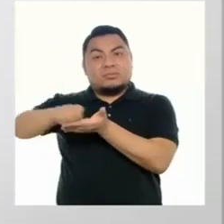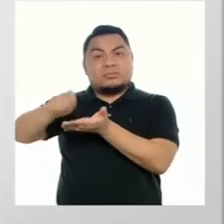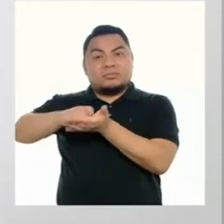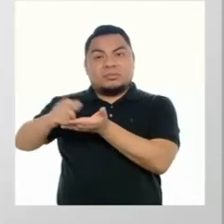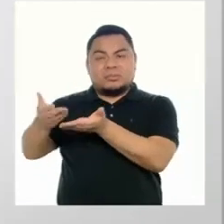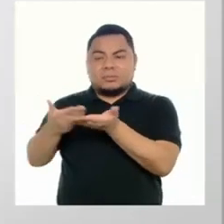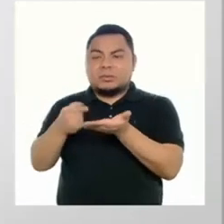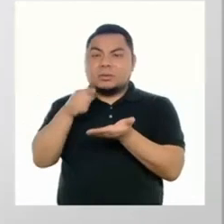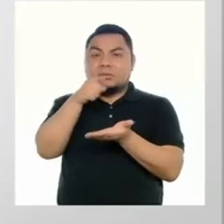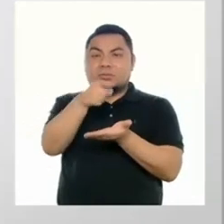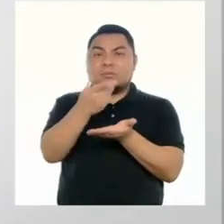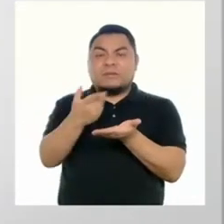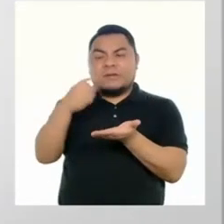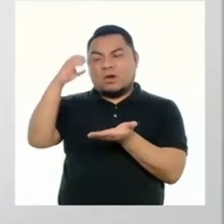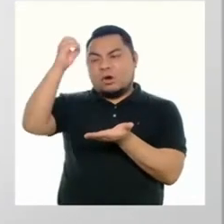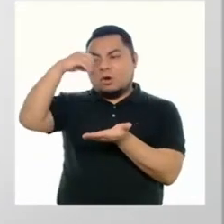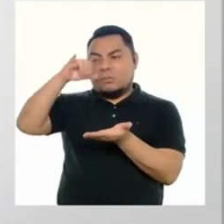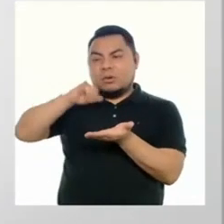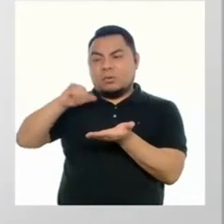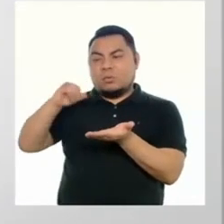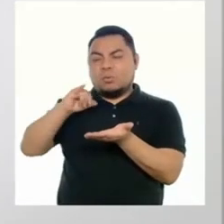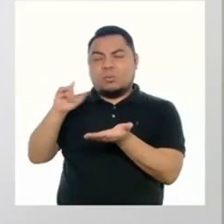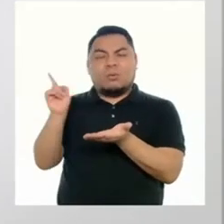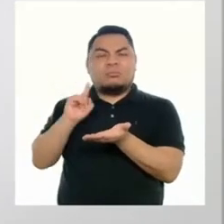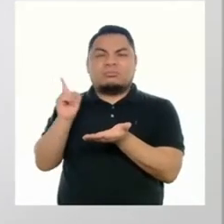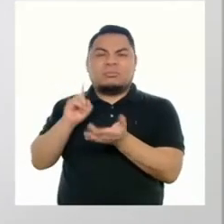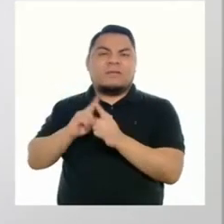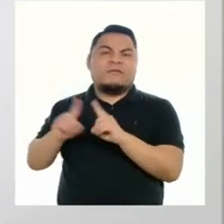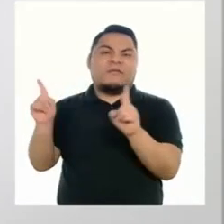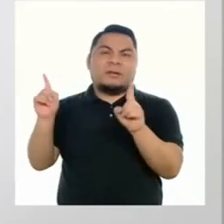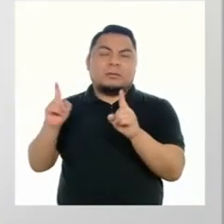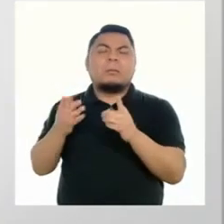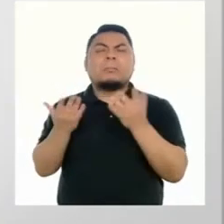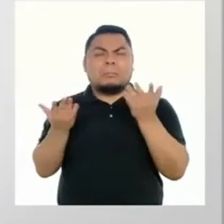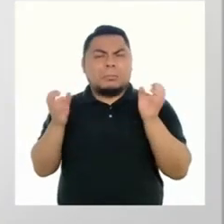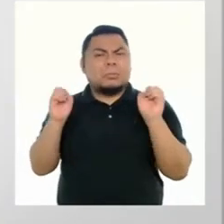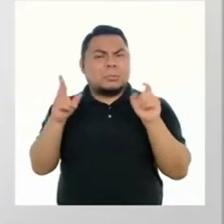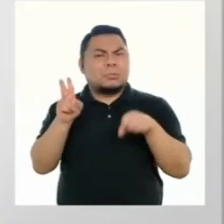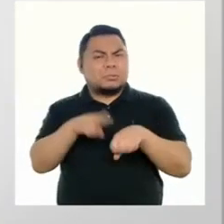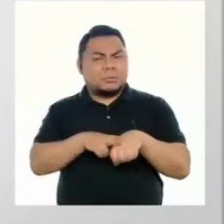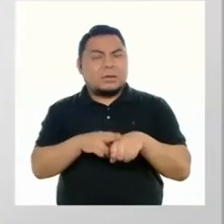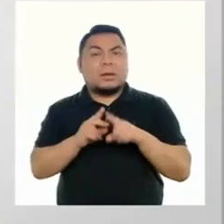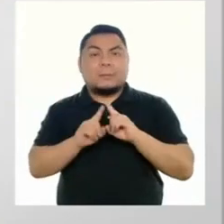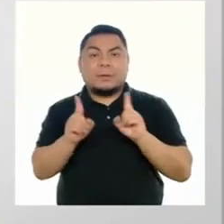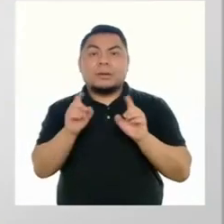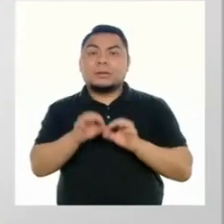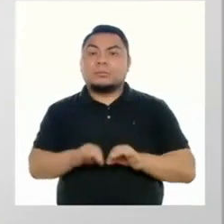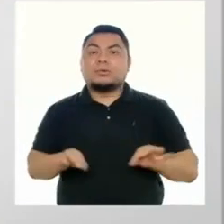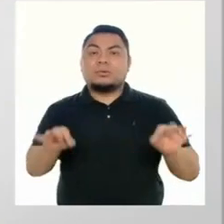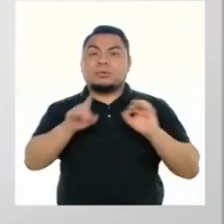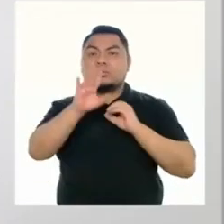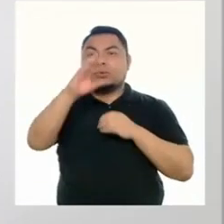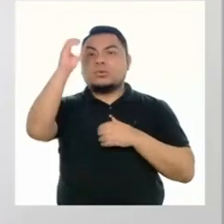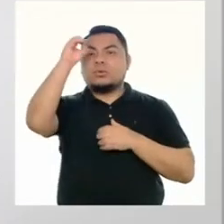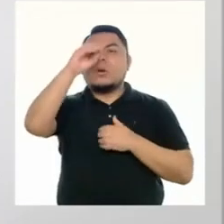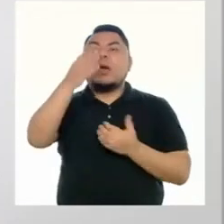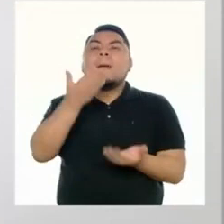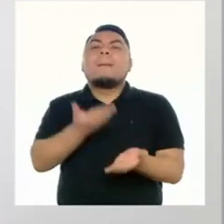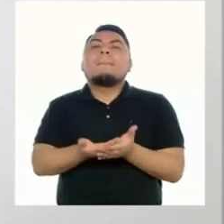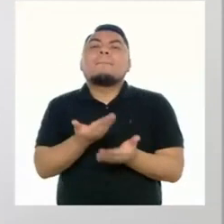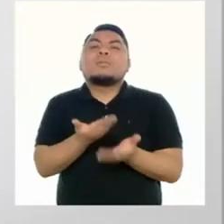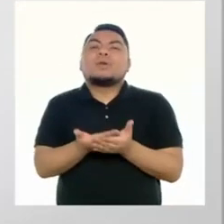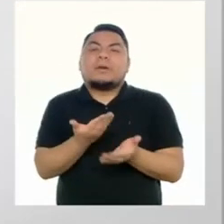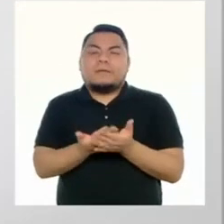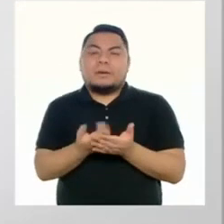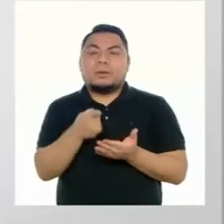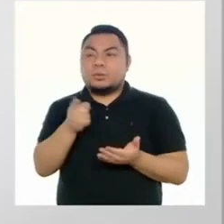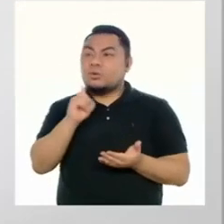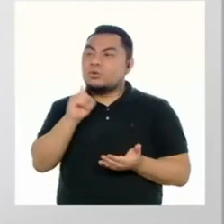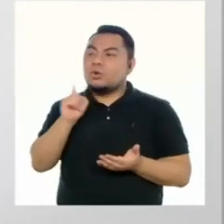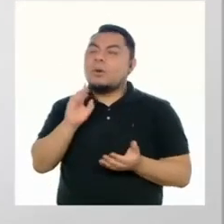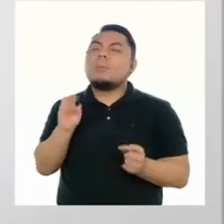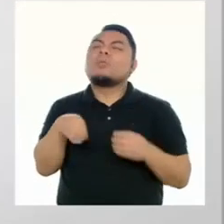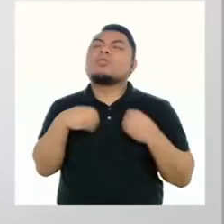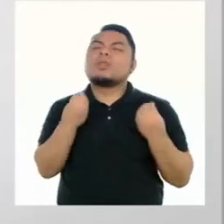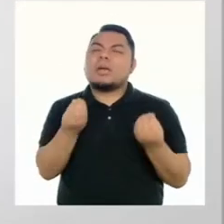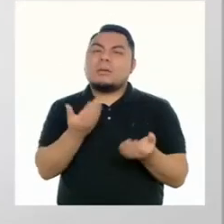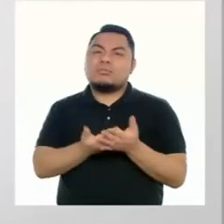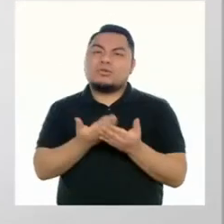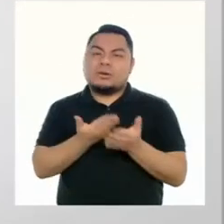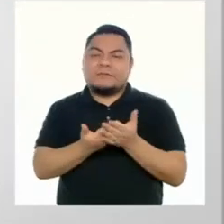opiniones expresadas por el autor. Eso está bien, pero sí es importante que nuestra opinión se sustente en argumentos.